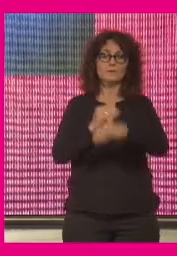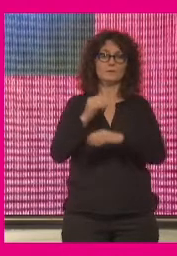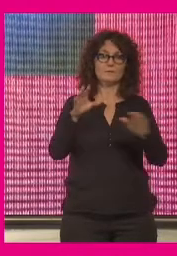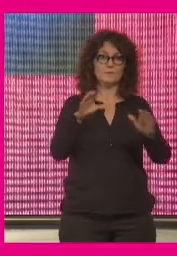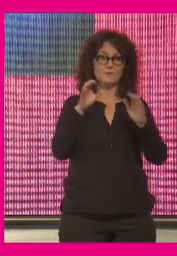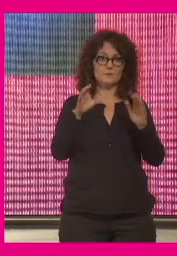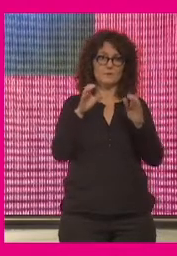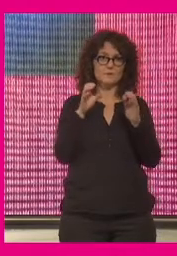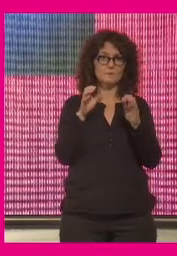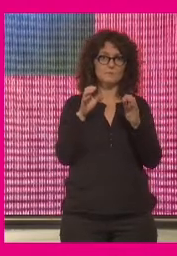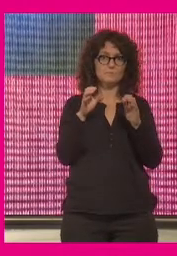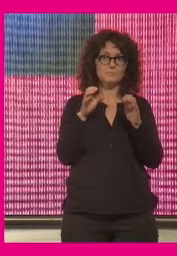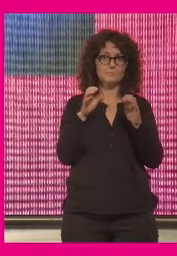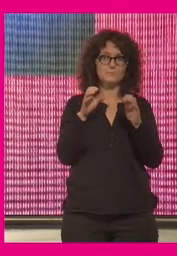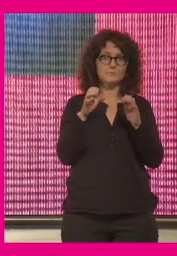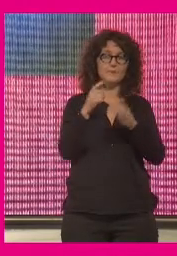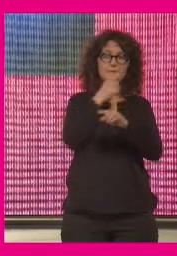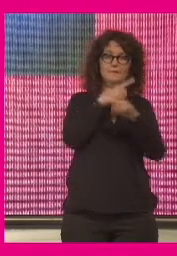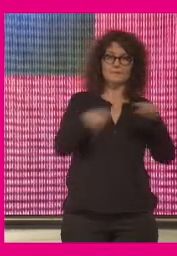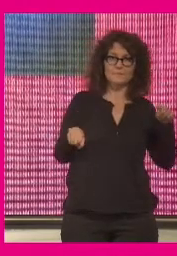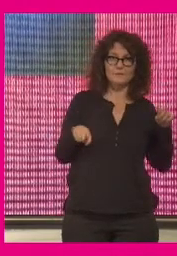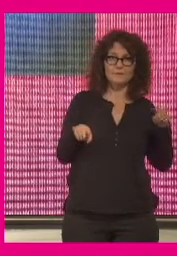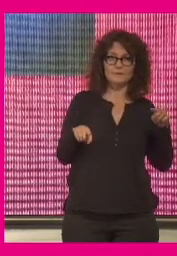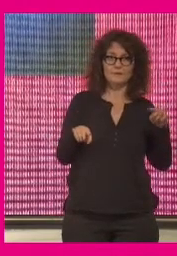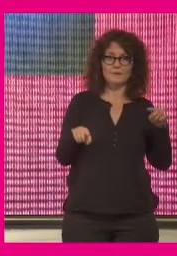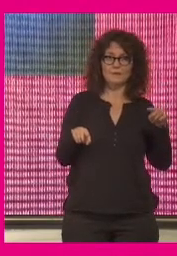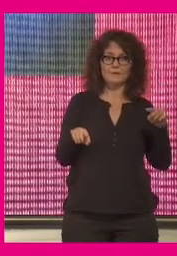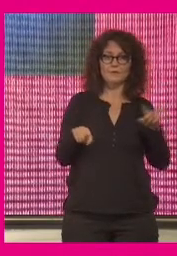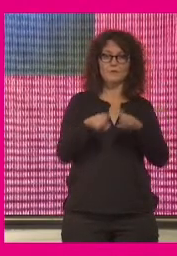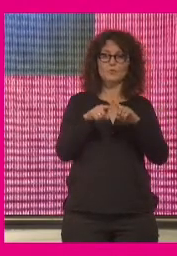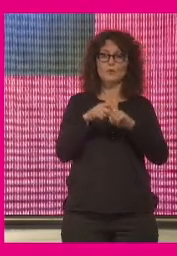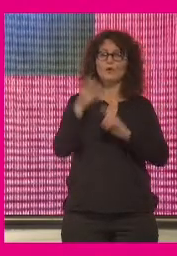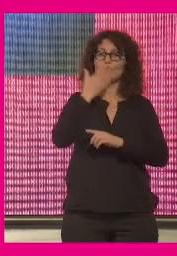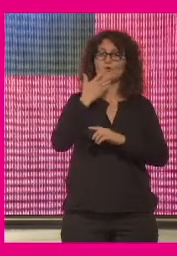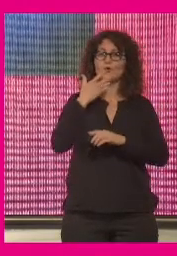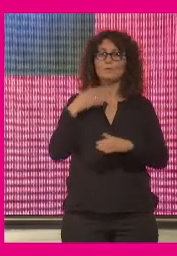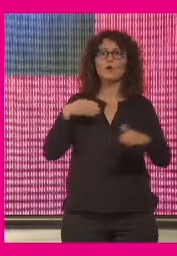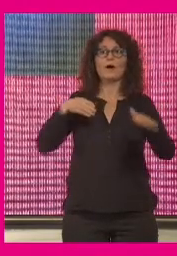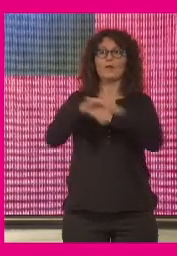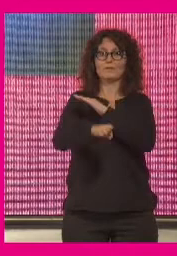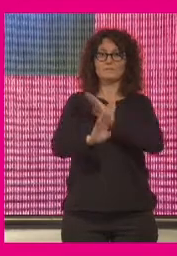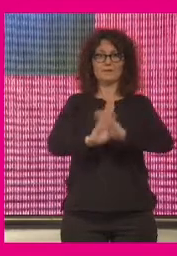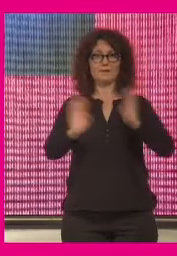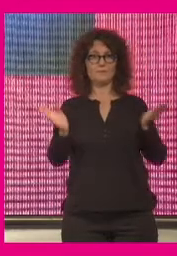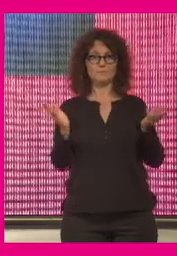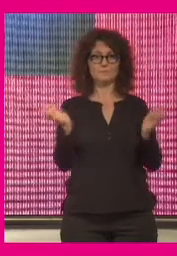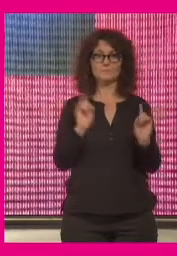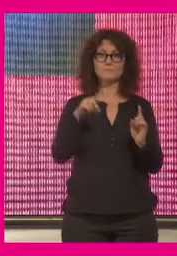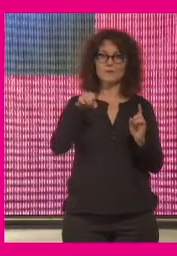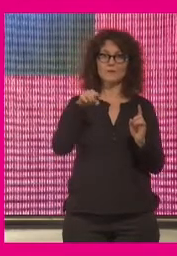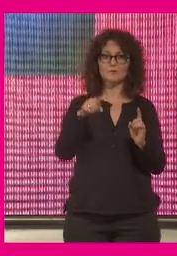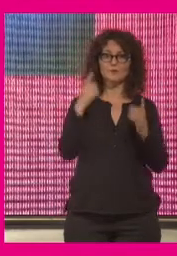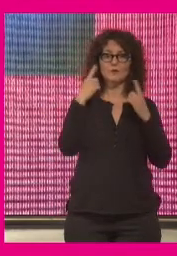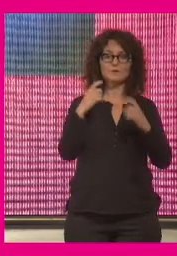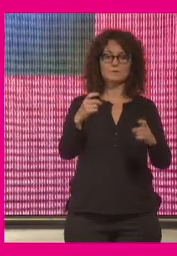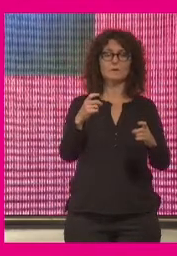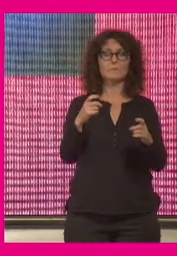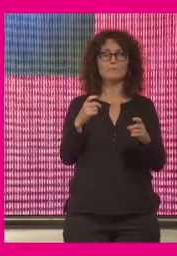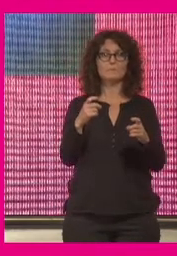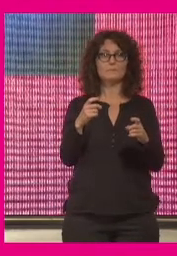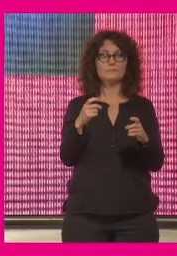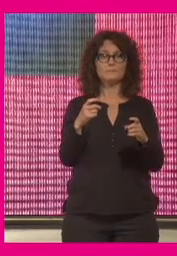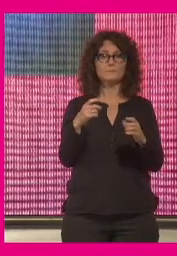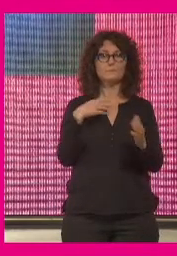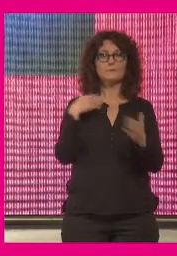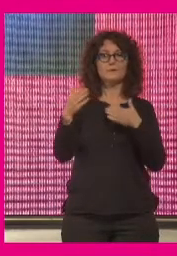aprendizajes es muy distinta de la mera accesibilidad del conocimiento para eso se requiere una parte de